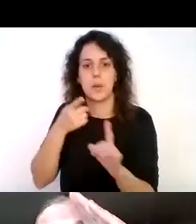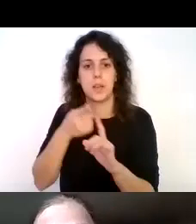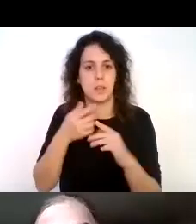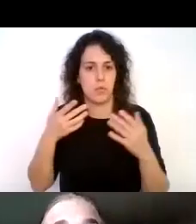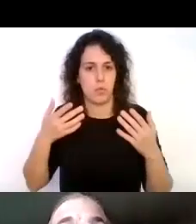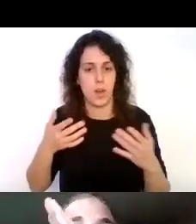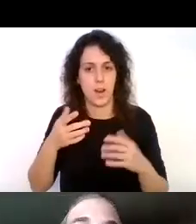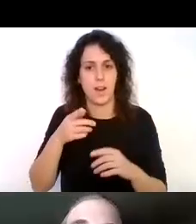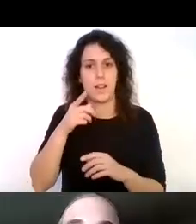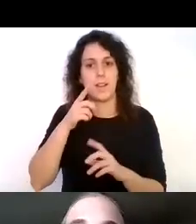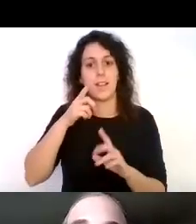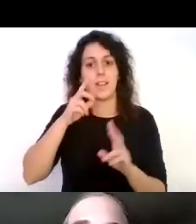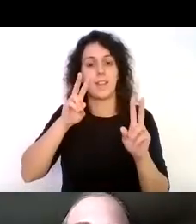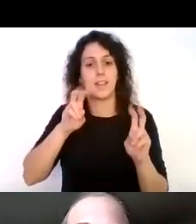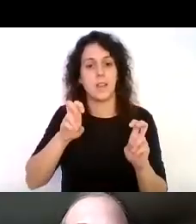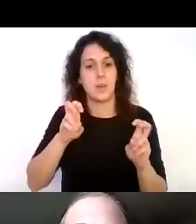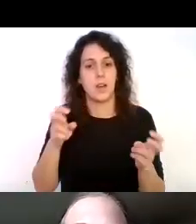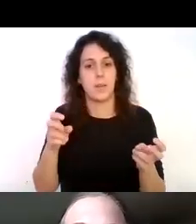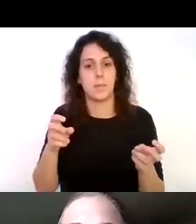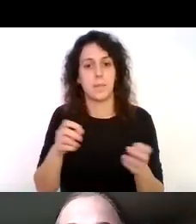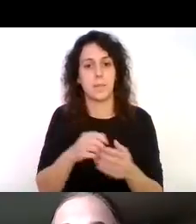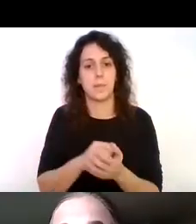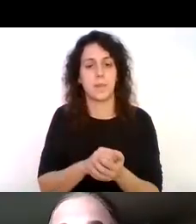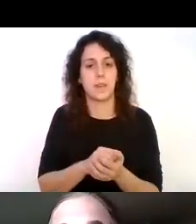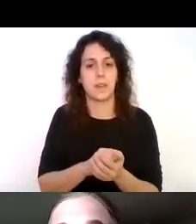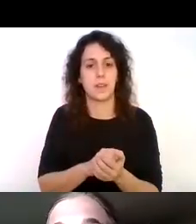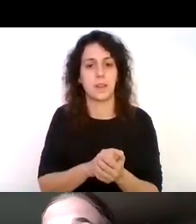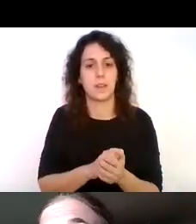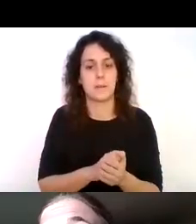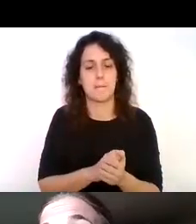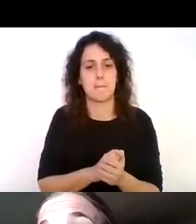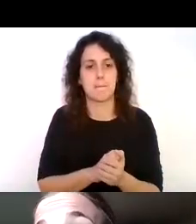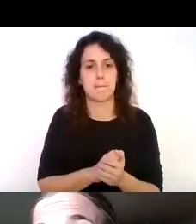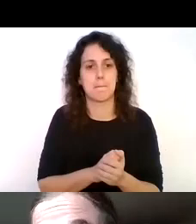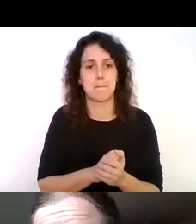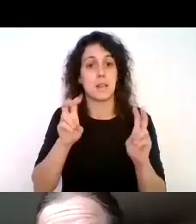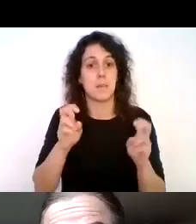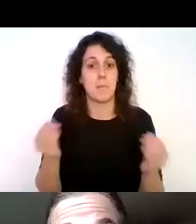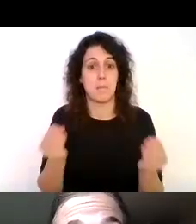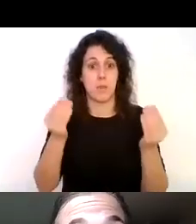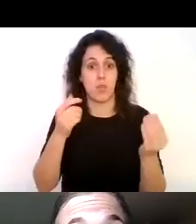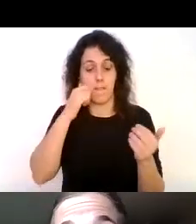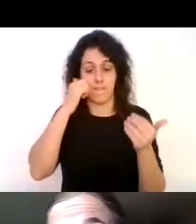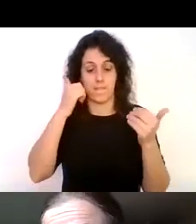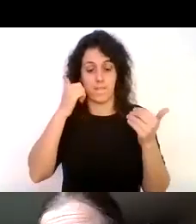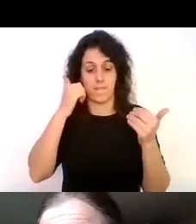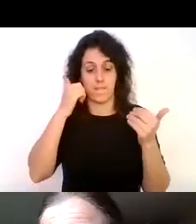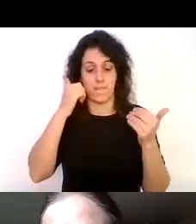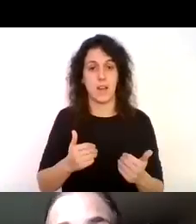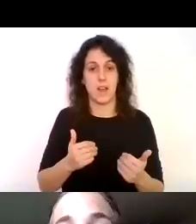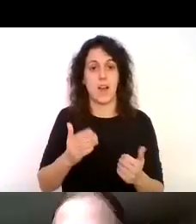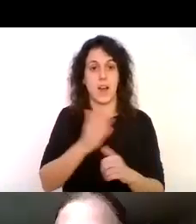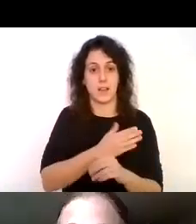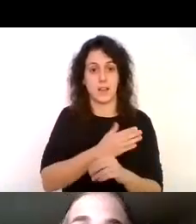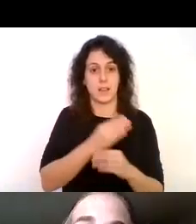aumento de o esa mejora física que han tenido